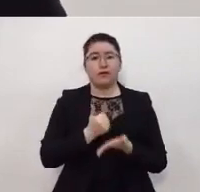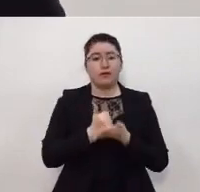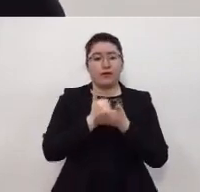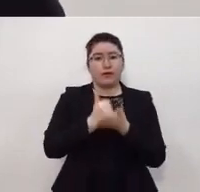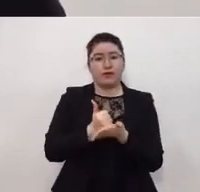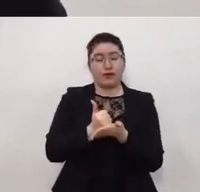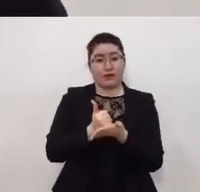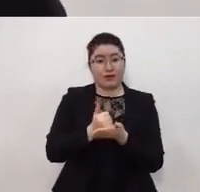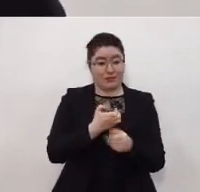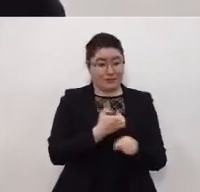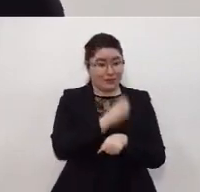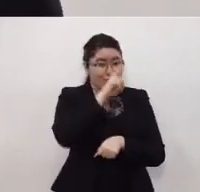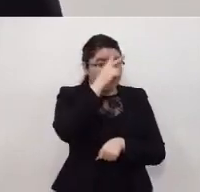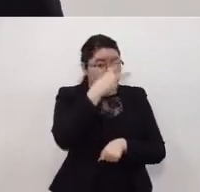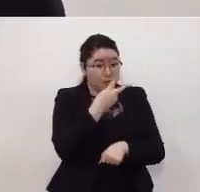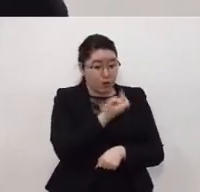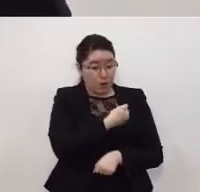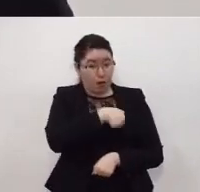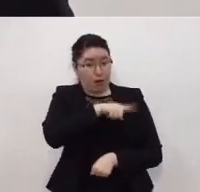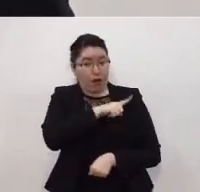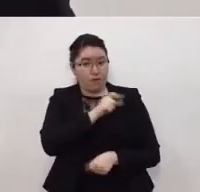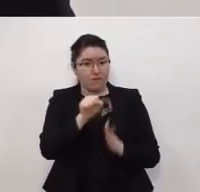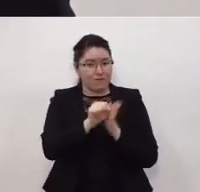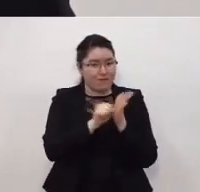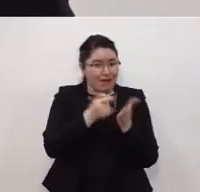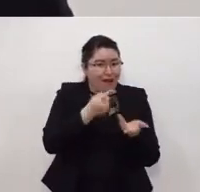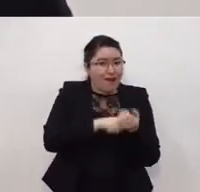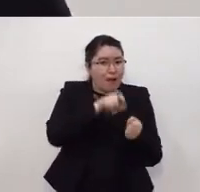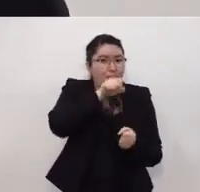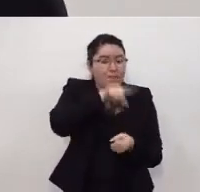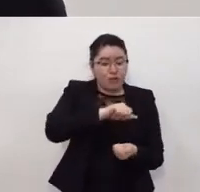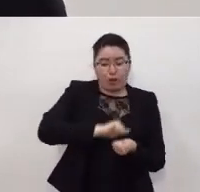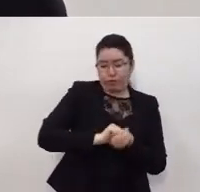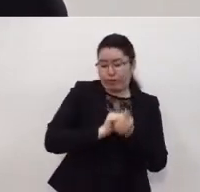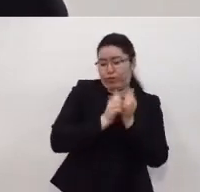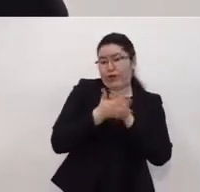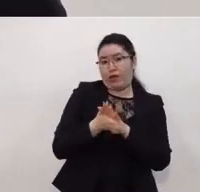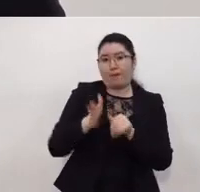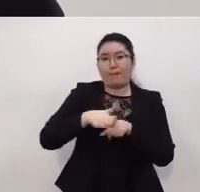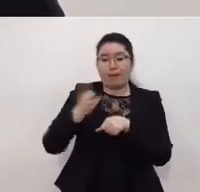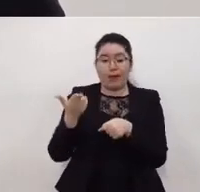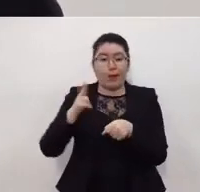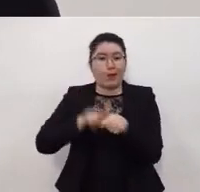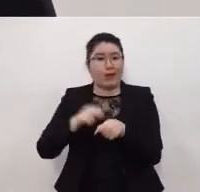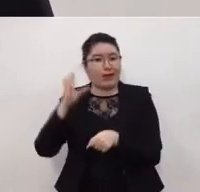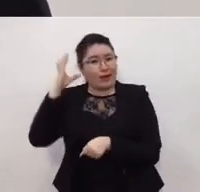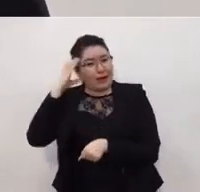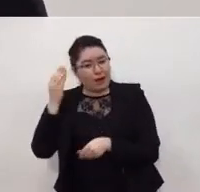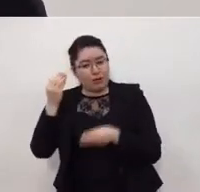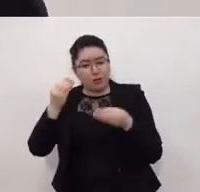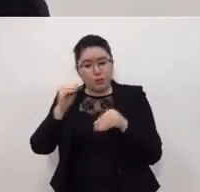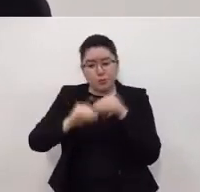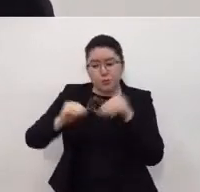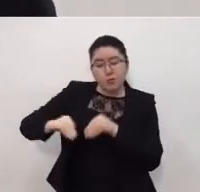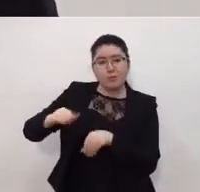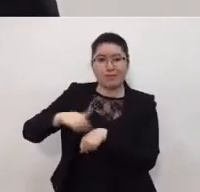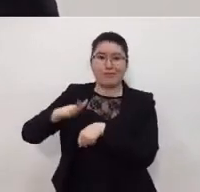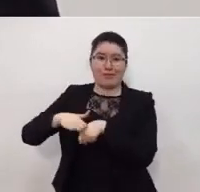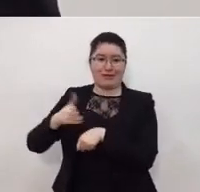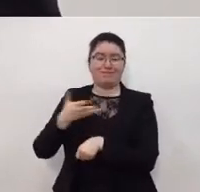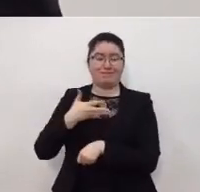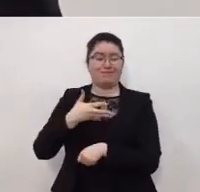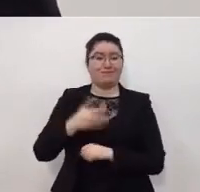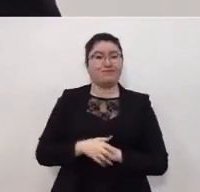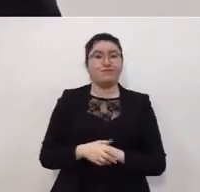el sistema de salud del estado de México reconvirtiendo para tener más ocupación hospitalaria más camas disponibles